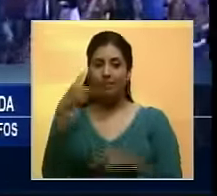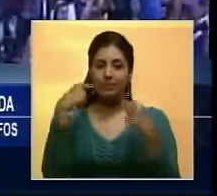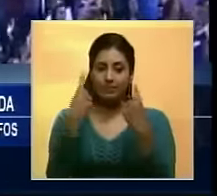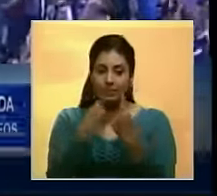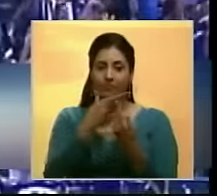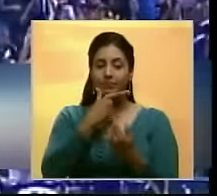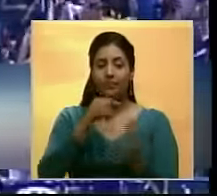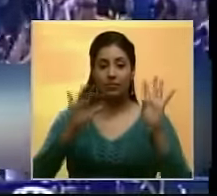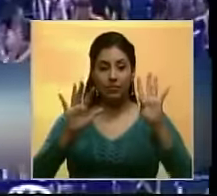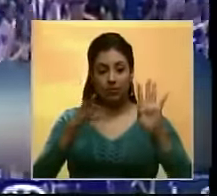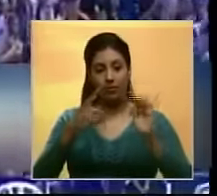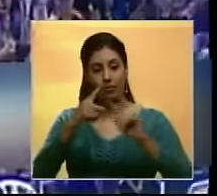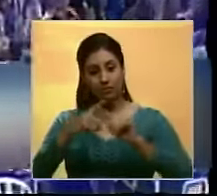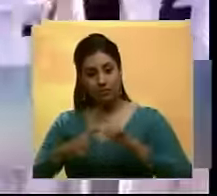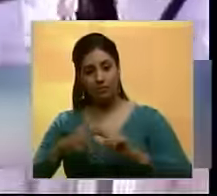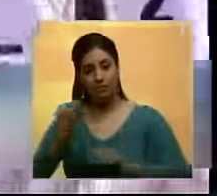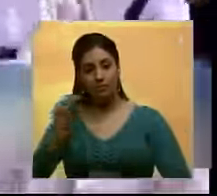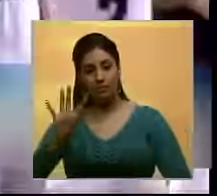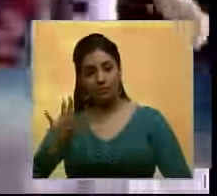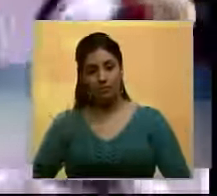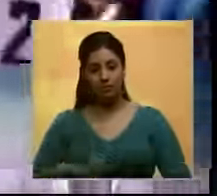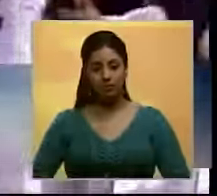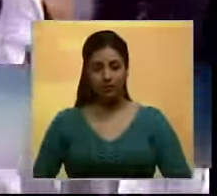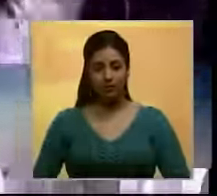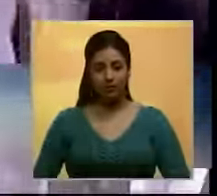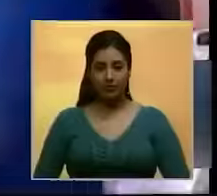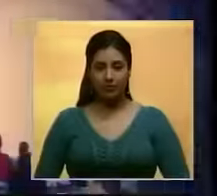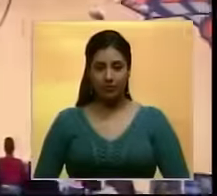favorable de 9 carreras por 4.